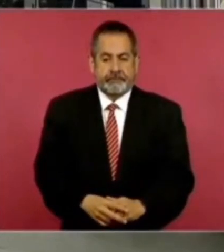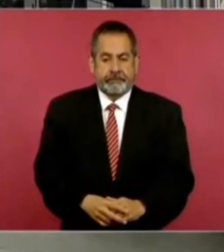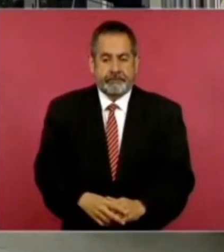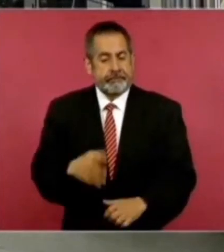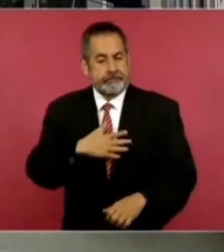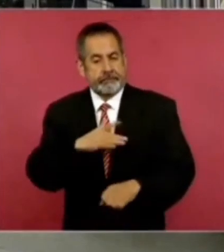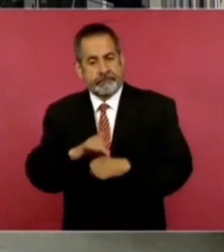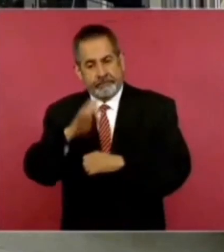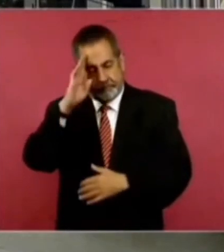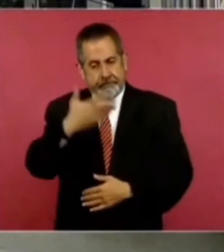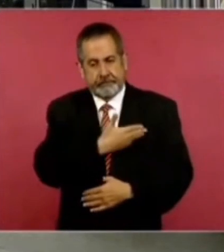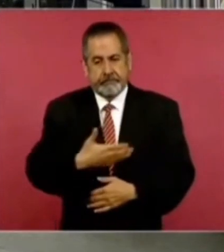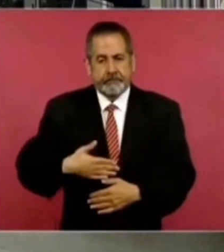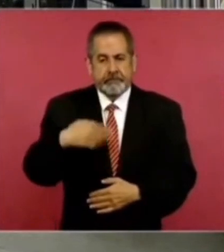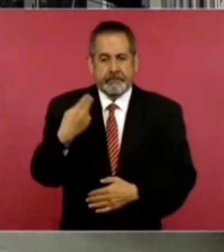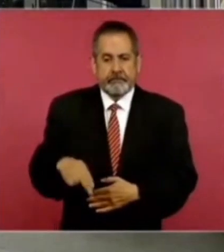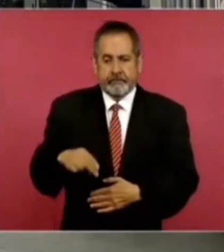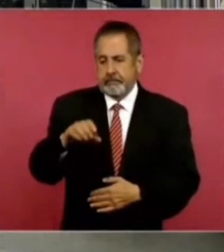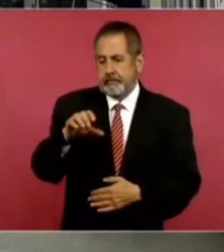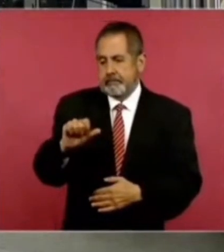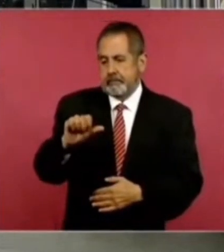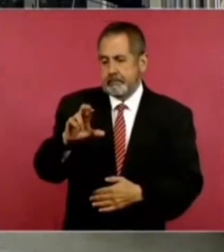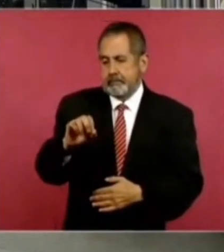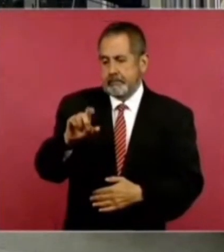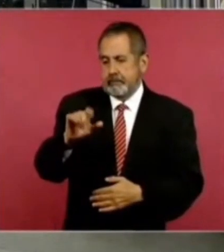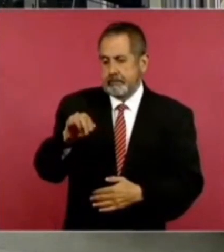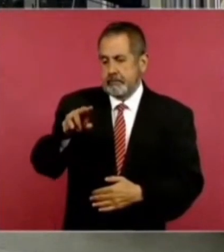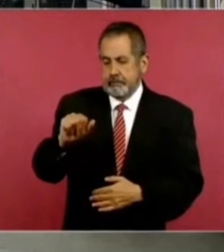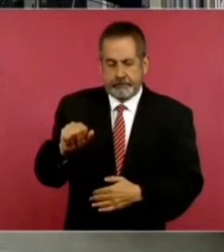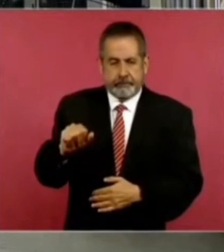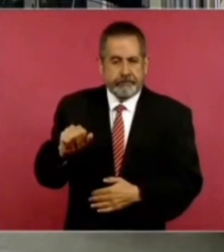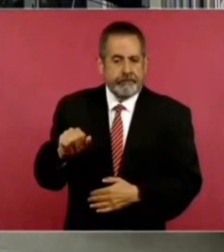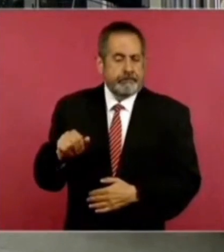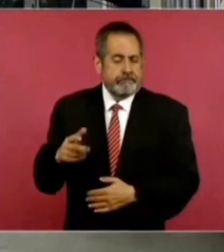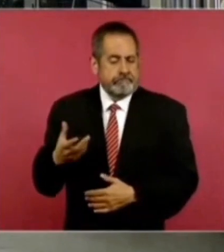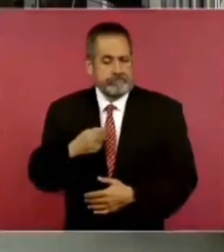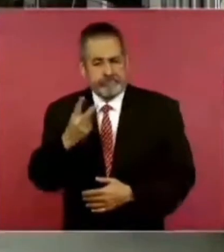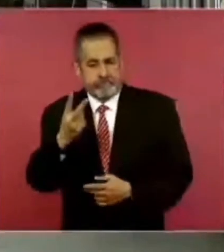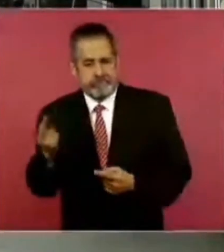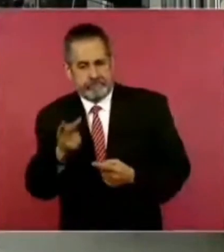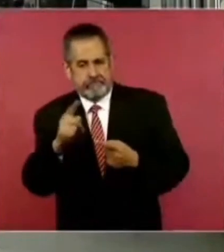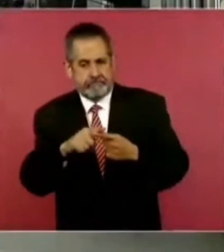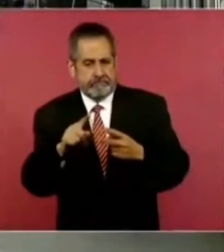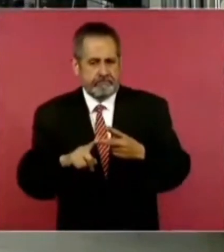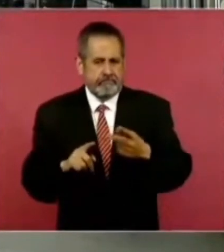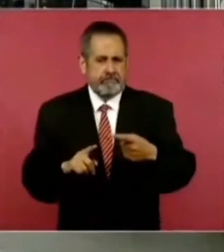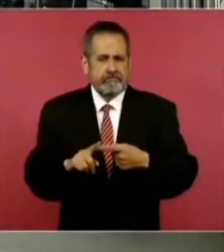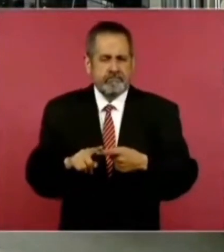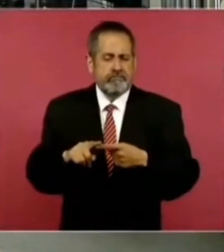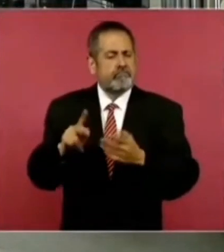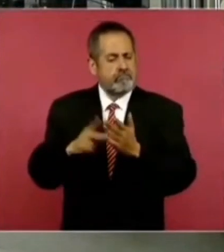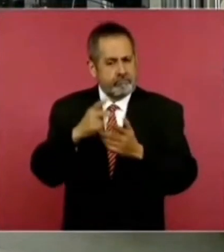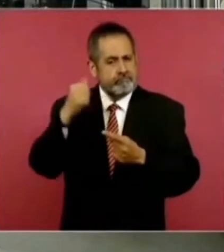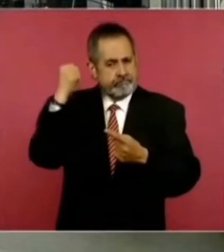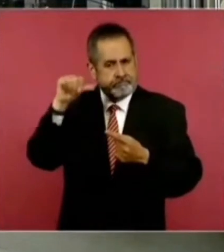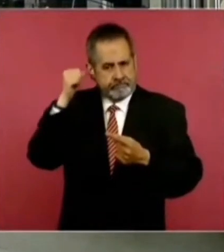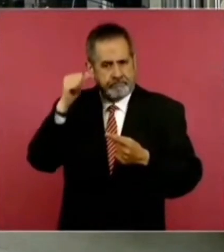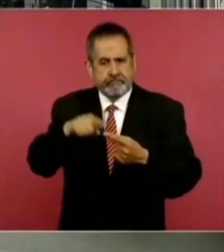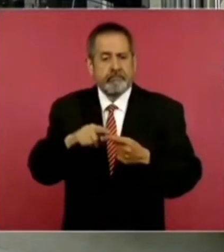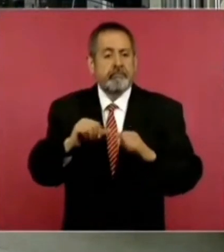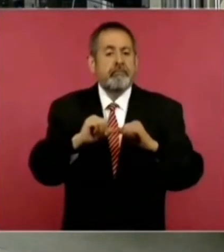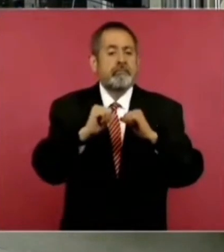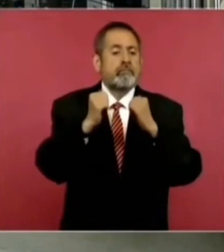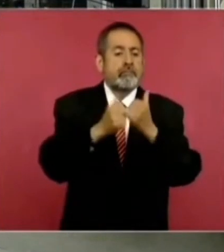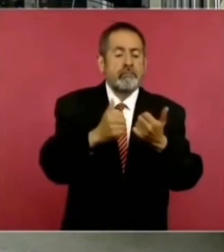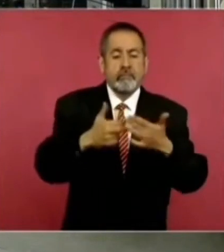Buenos días, señor presidente. Mi nombre es Júfer Carolina de CódigoLibre.mx. Dos preguntas. Volviendo al tema de Acapulco, la Asociación Nacional